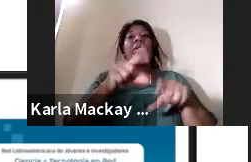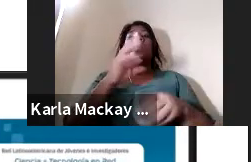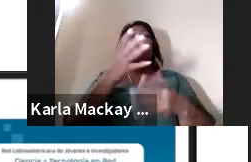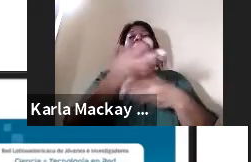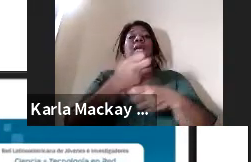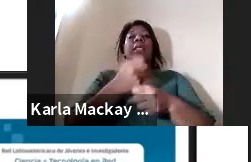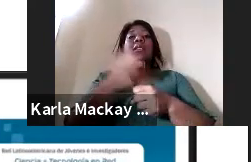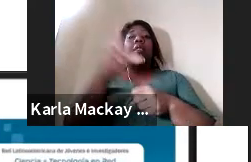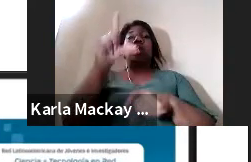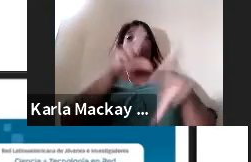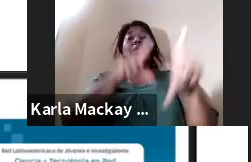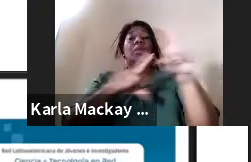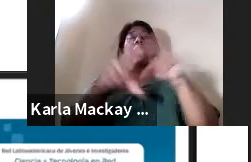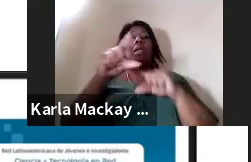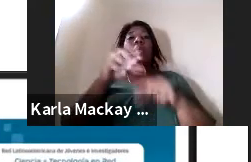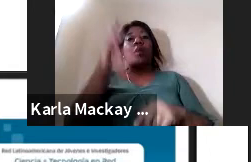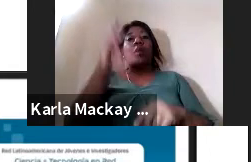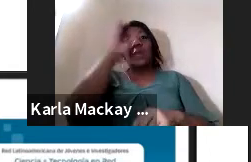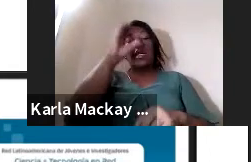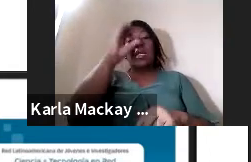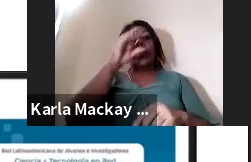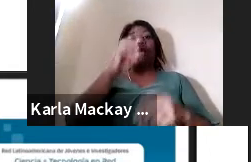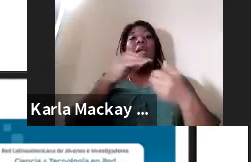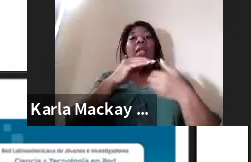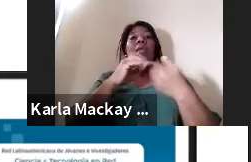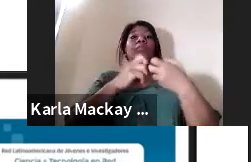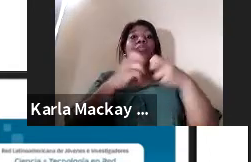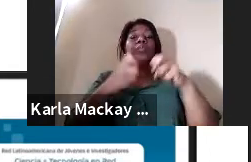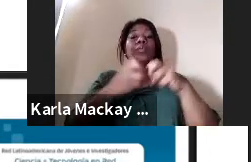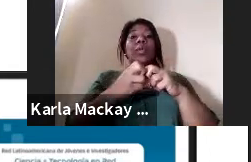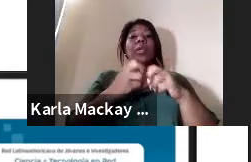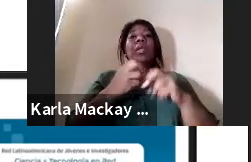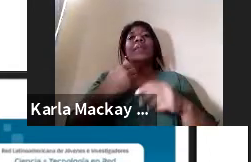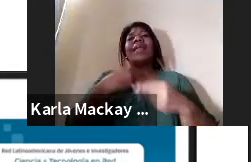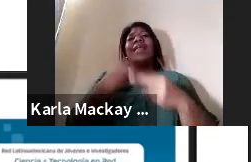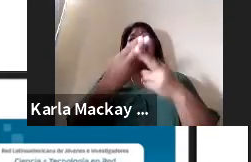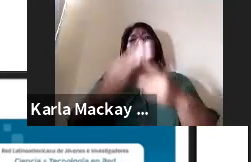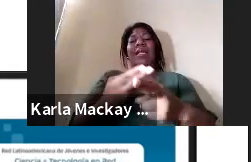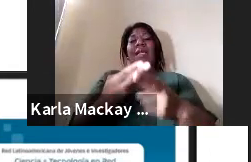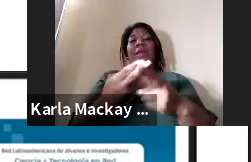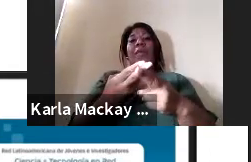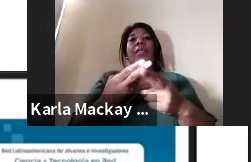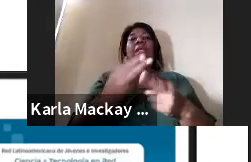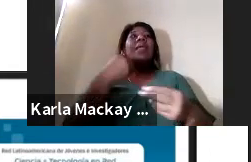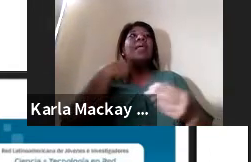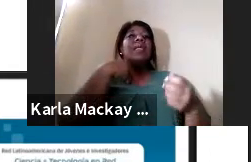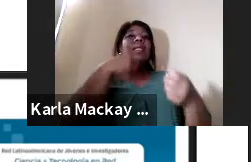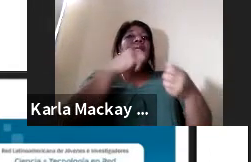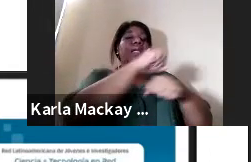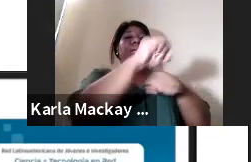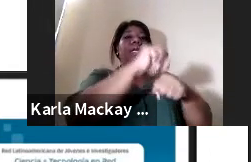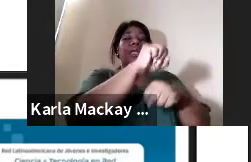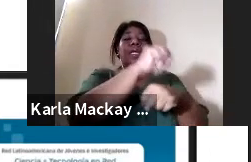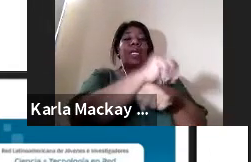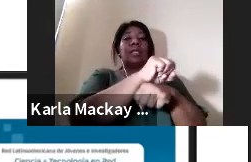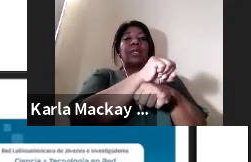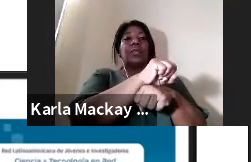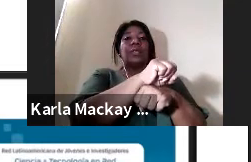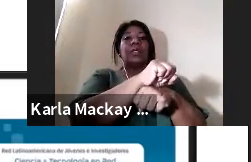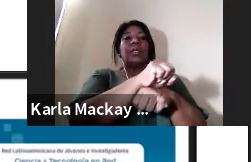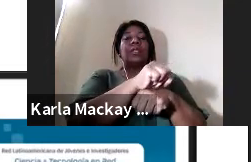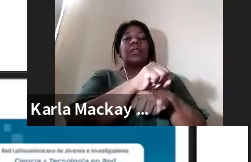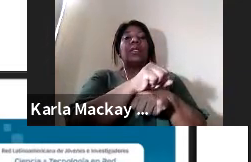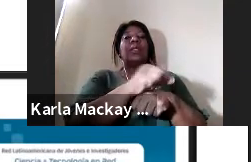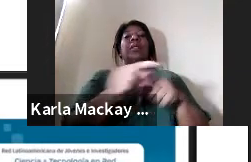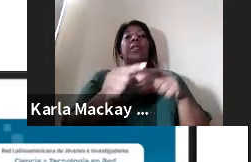para buscar respuestas a los problemas que se están dando en la sociedad entonces nosotros a través